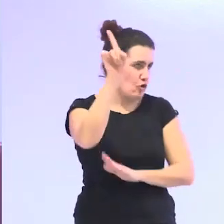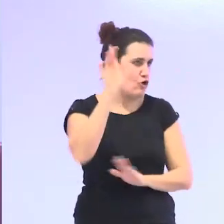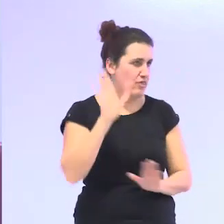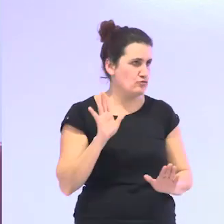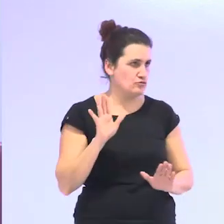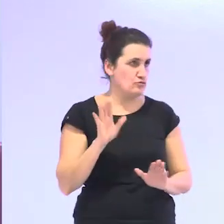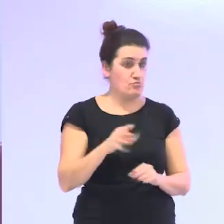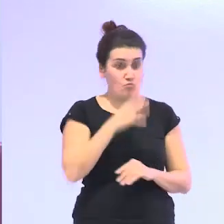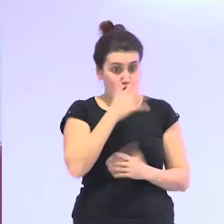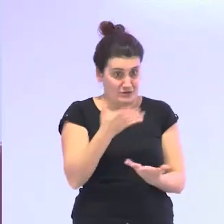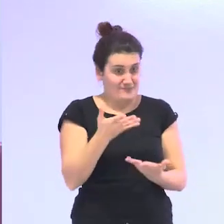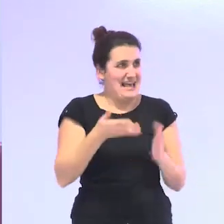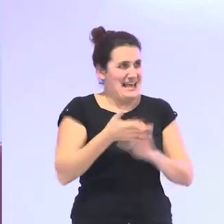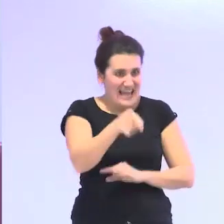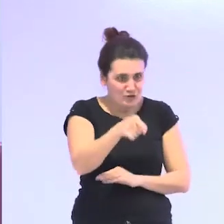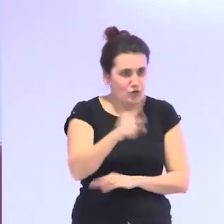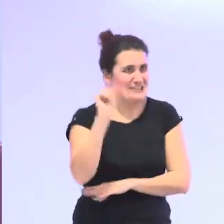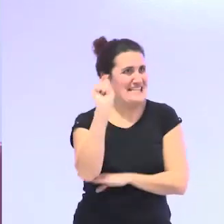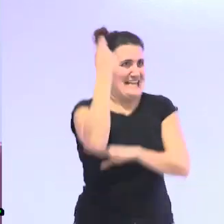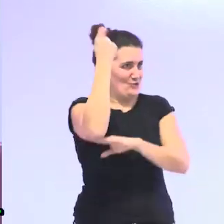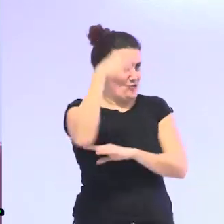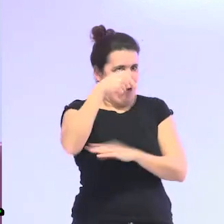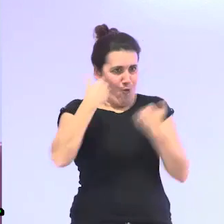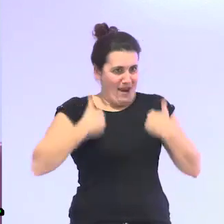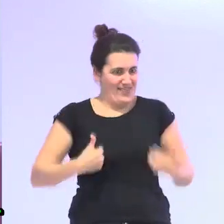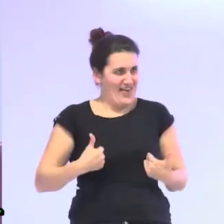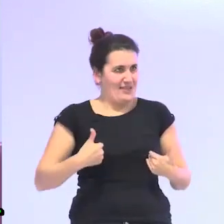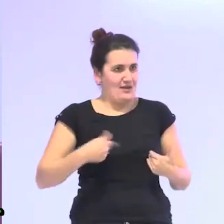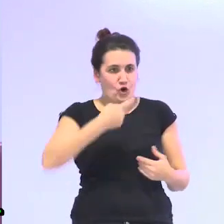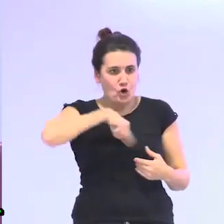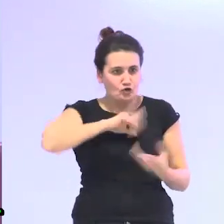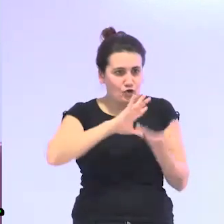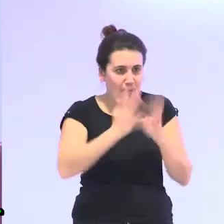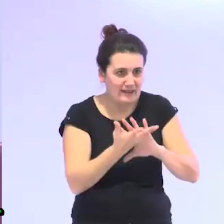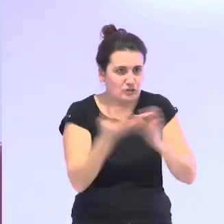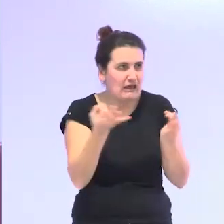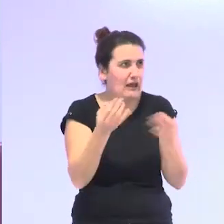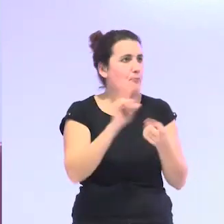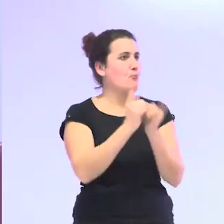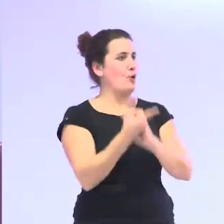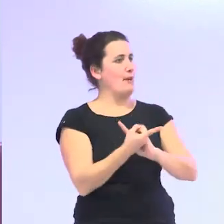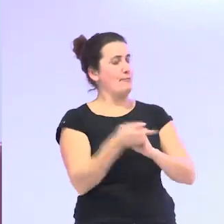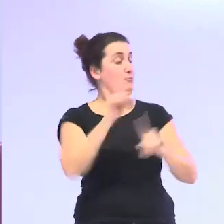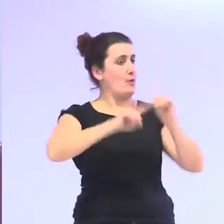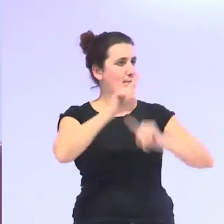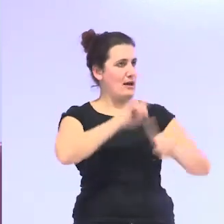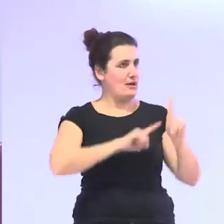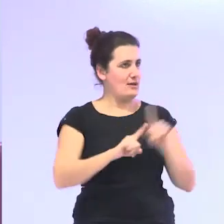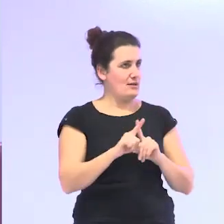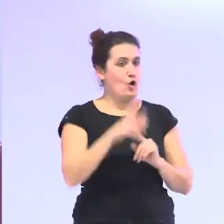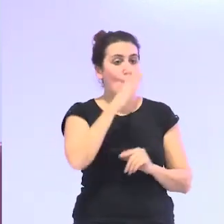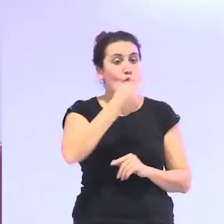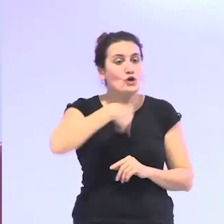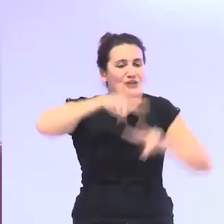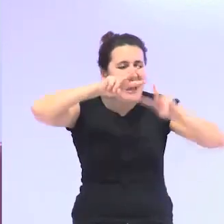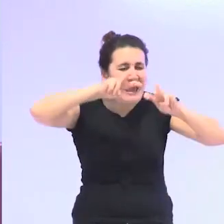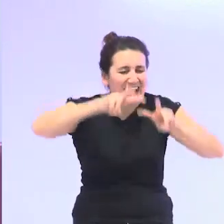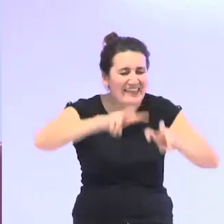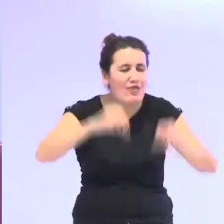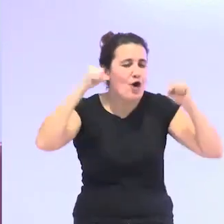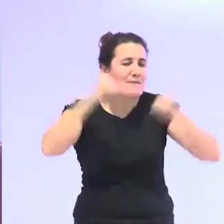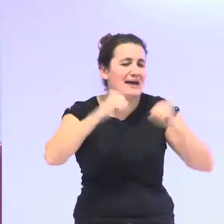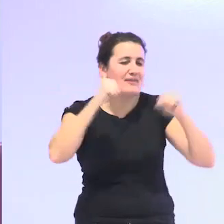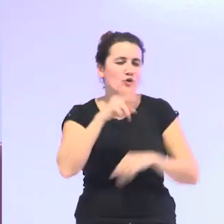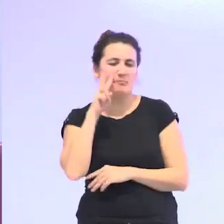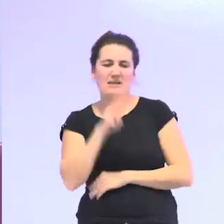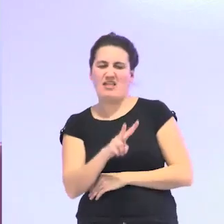eso que es un éxito de la humanidad lo estamos convirtiendo en un problema porque estamos analizando el envejecimiento con